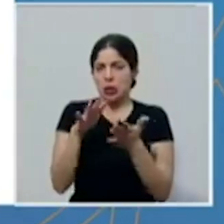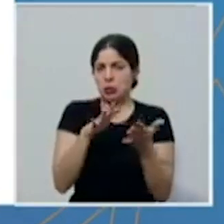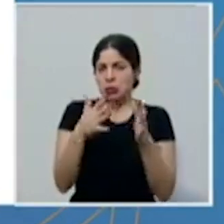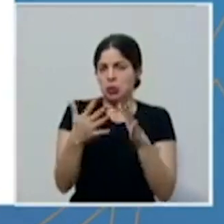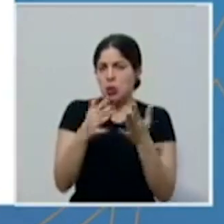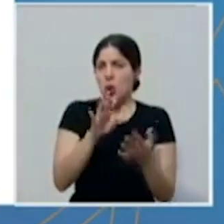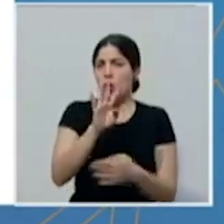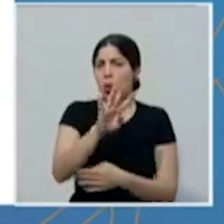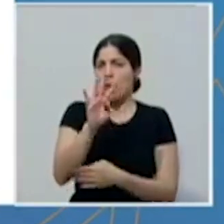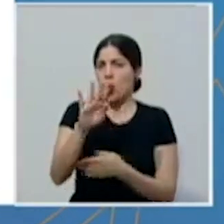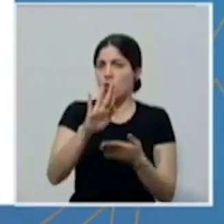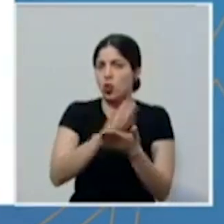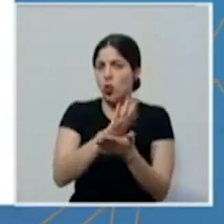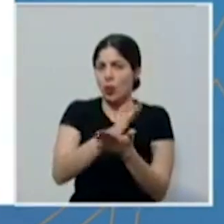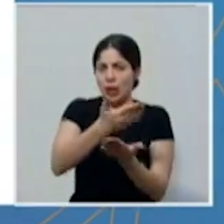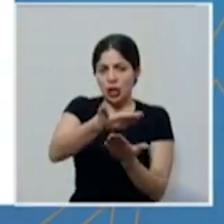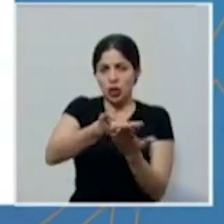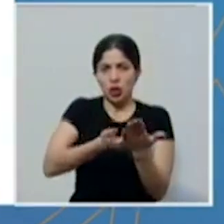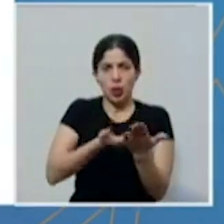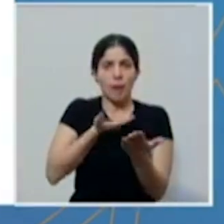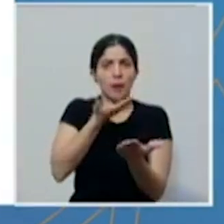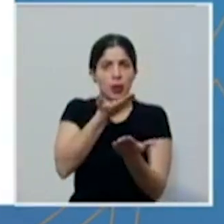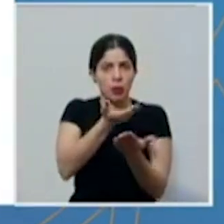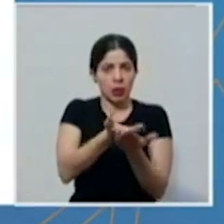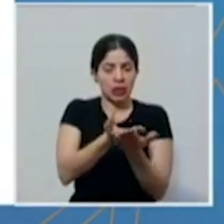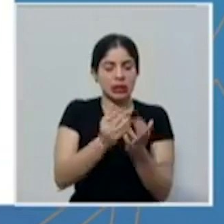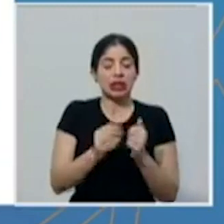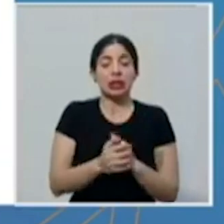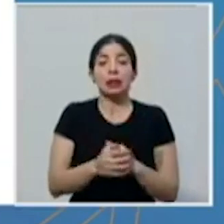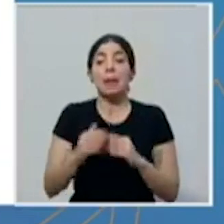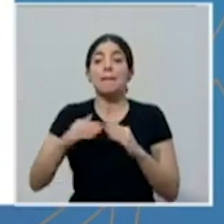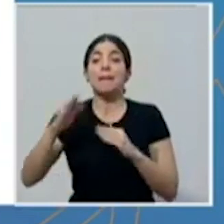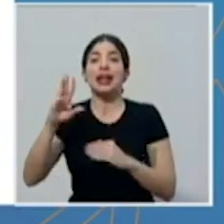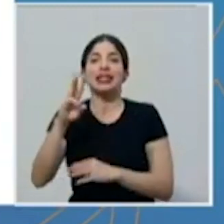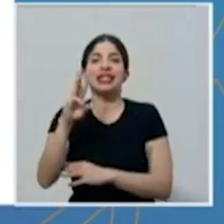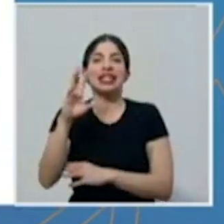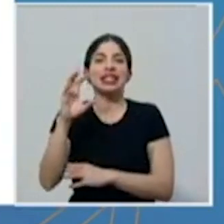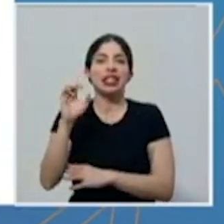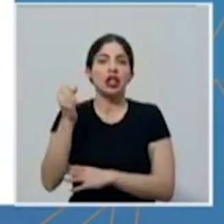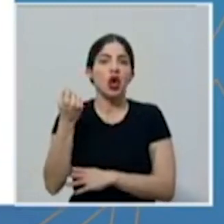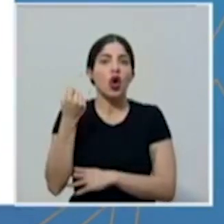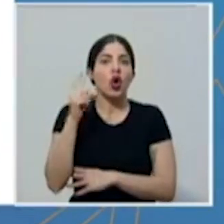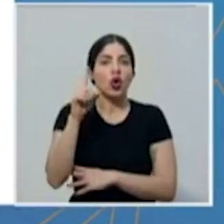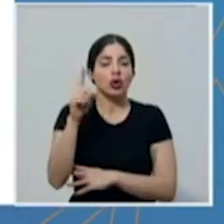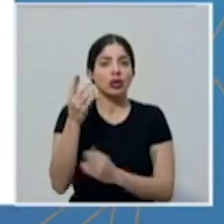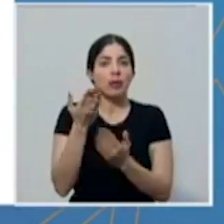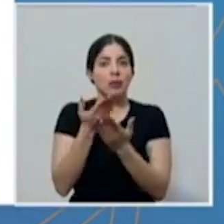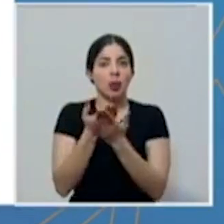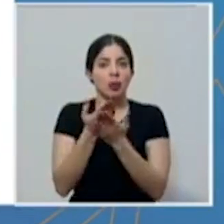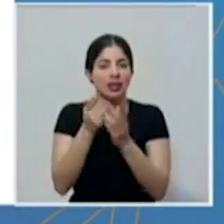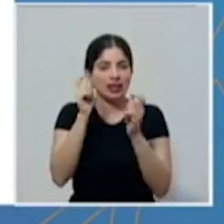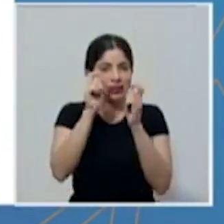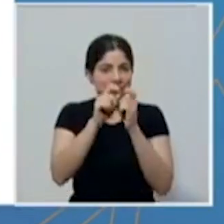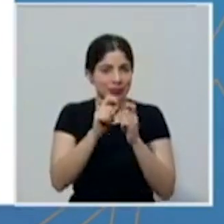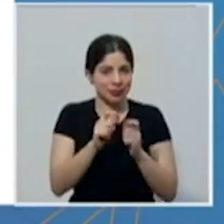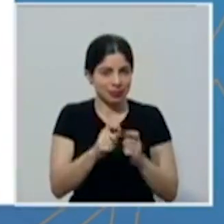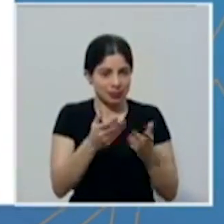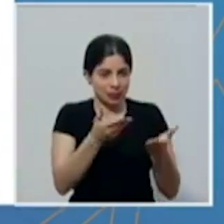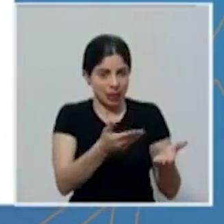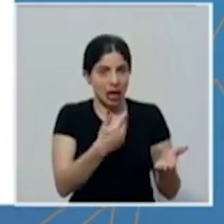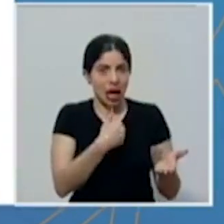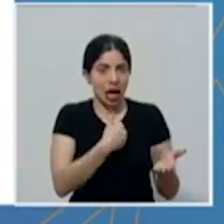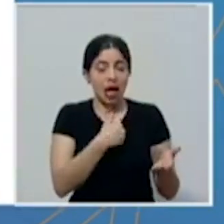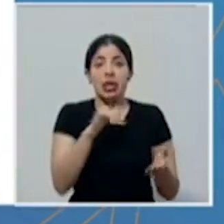documentos de propuestas, más de 611 propuestas específicas, también